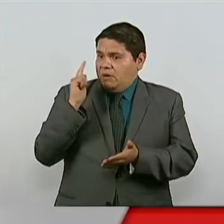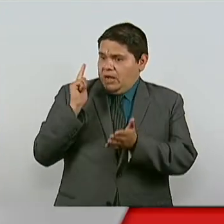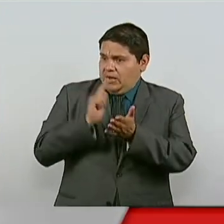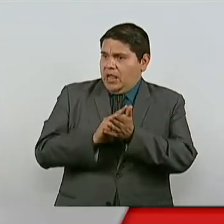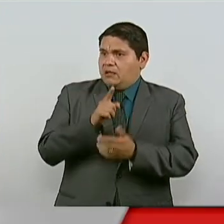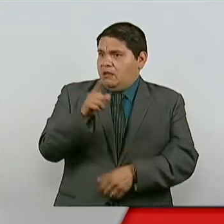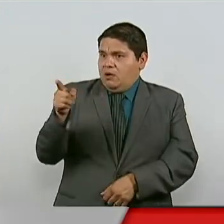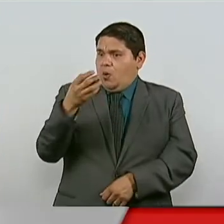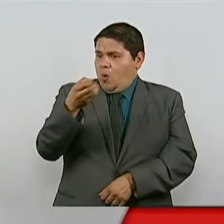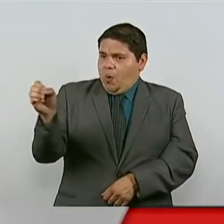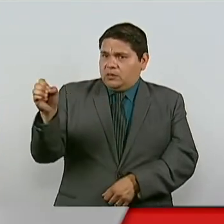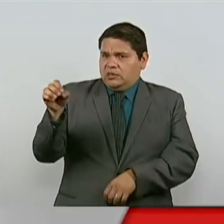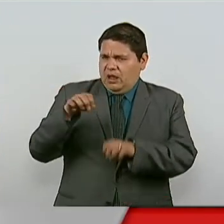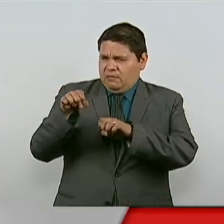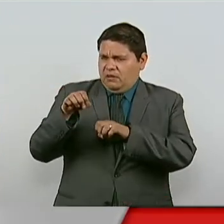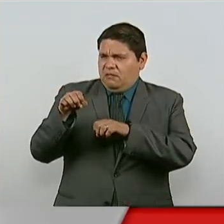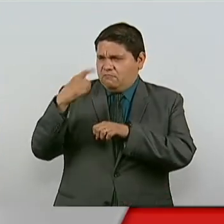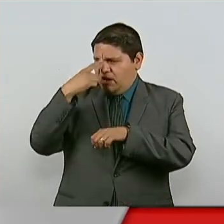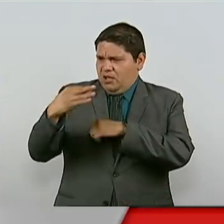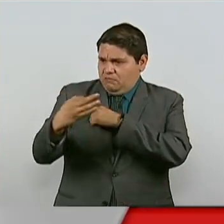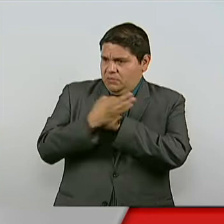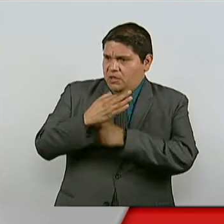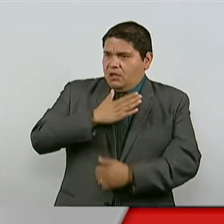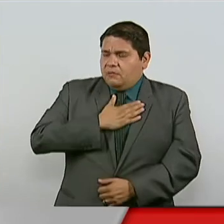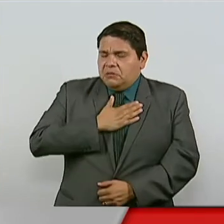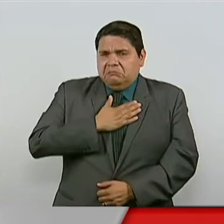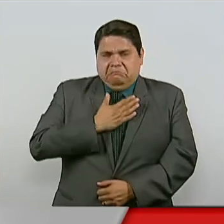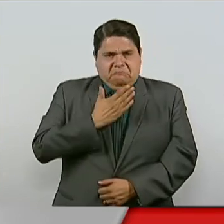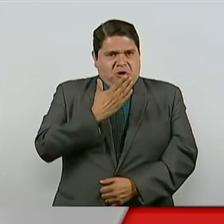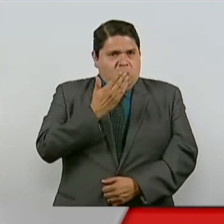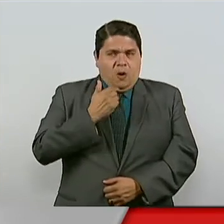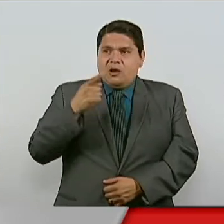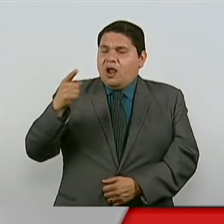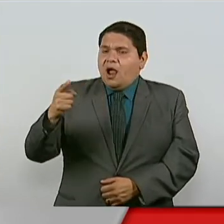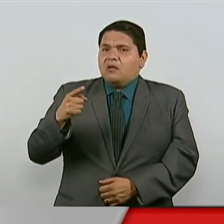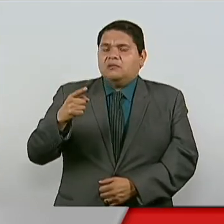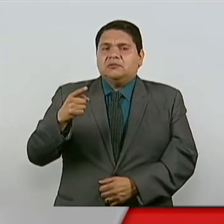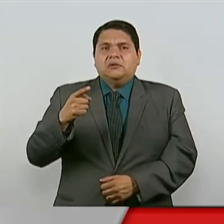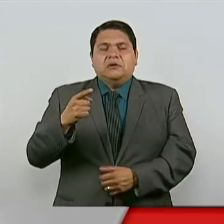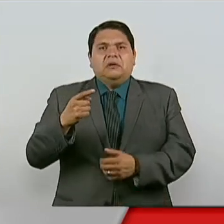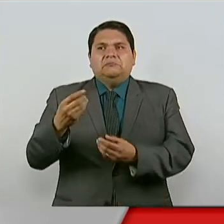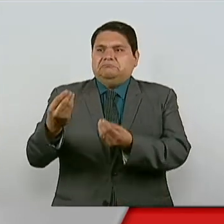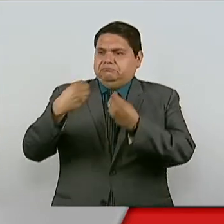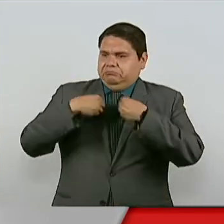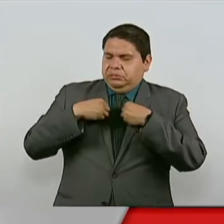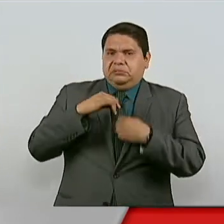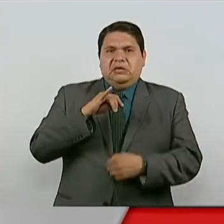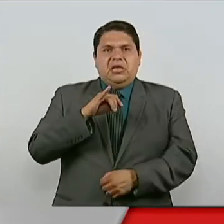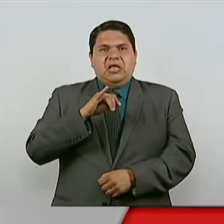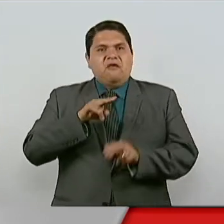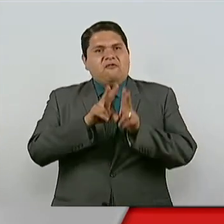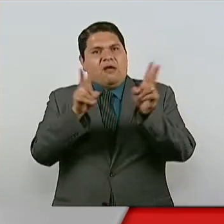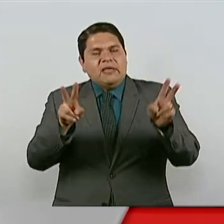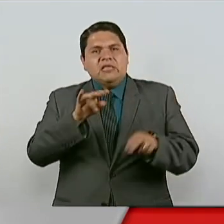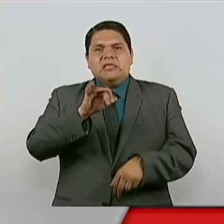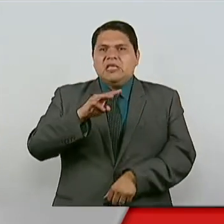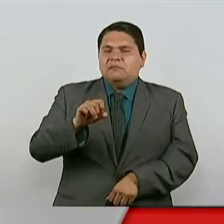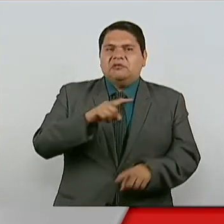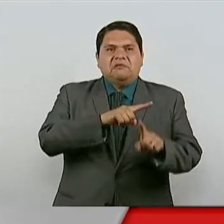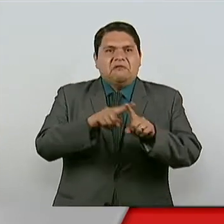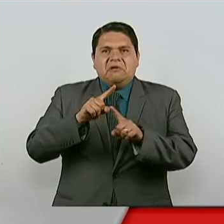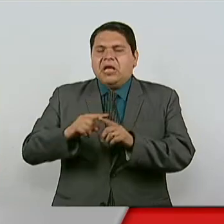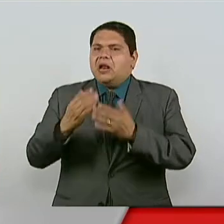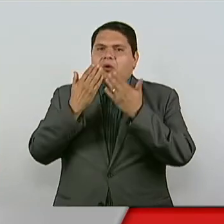obligación, estas empresas para protegerlos, por lo cual no tienen ninguna clase de seguridad social, llámese Infonavit, IMSS o cualquier otra.